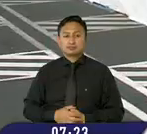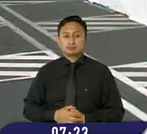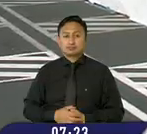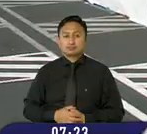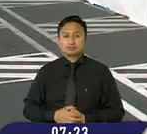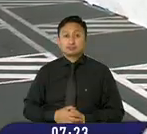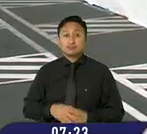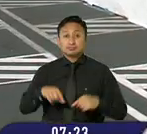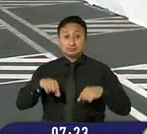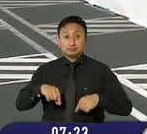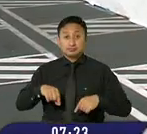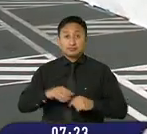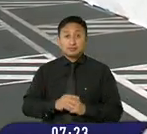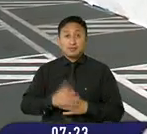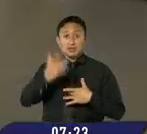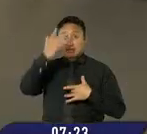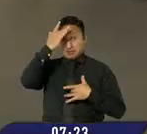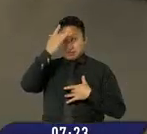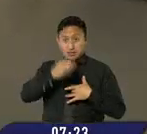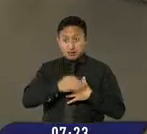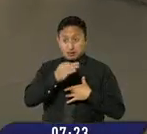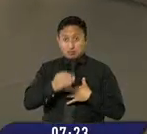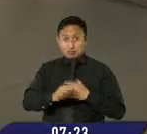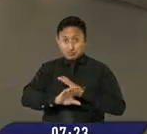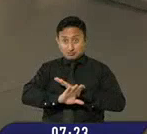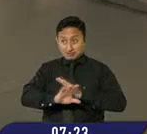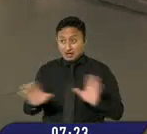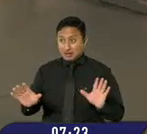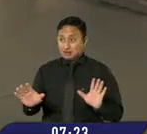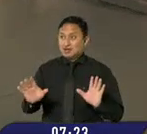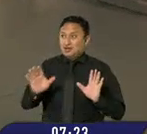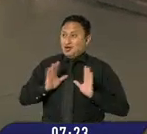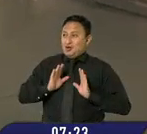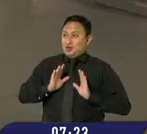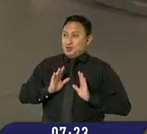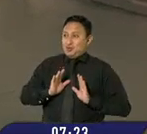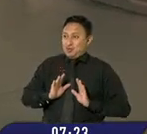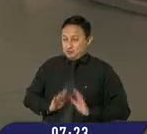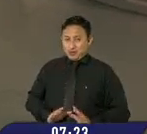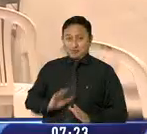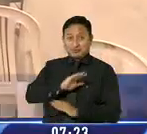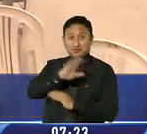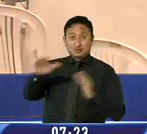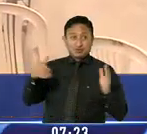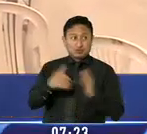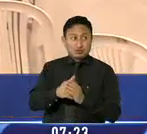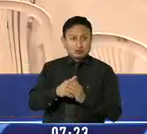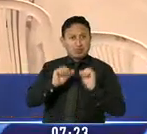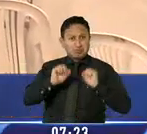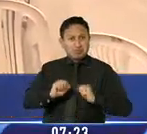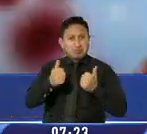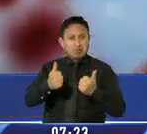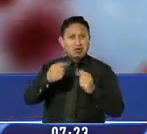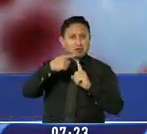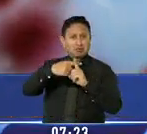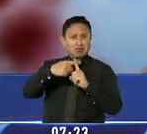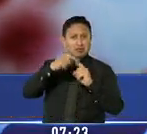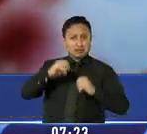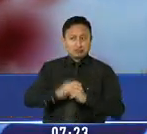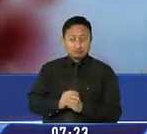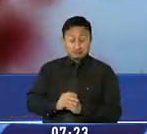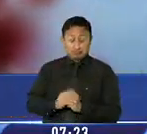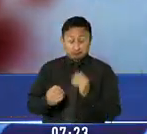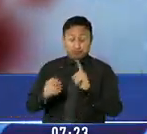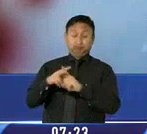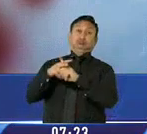Cuando parecía que la pandemia había dado tregua, cuando el panorama epidemiológico era optimista, surgió la